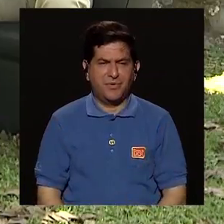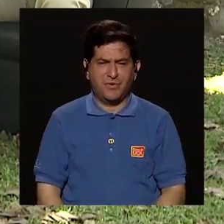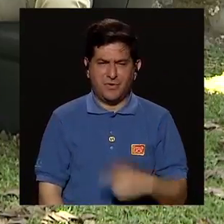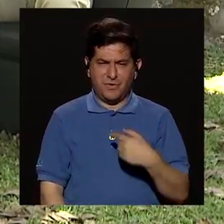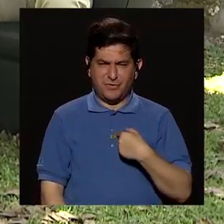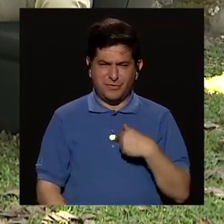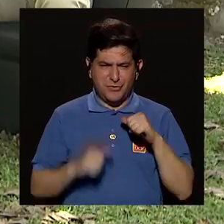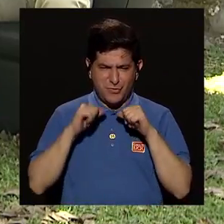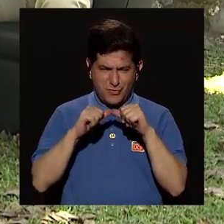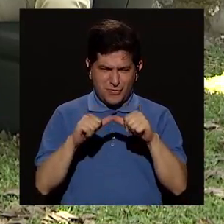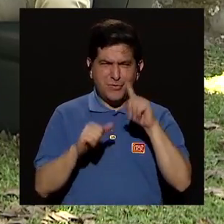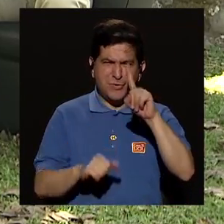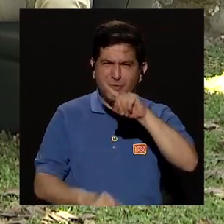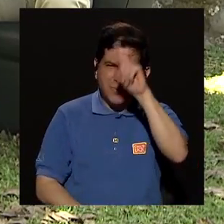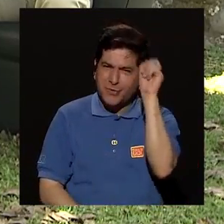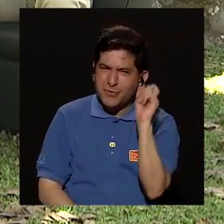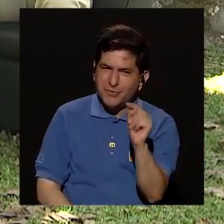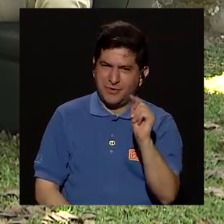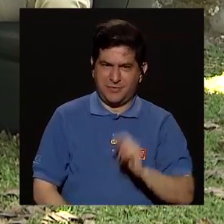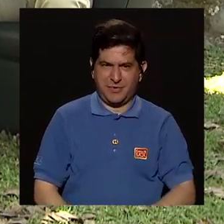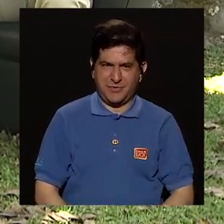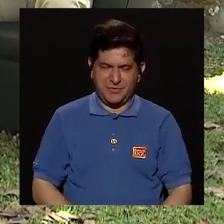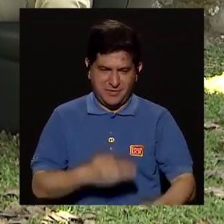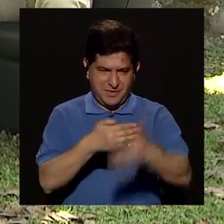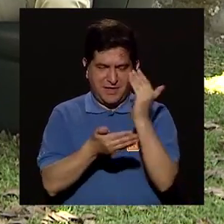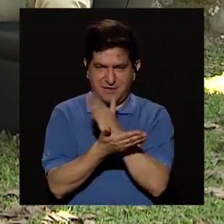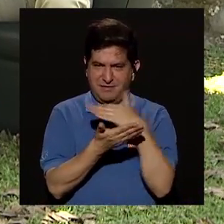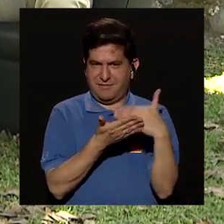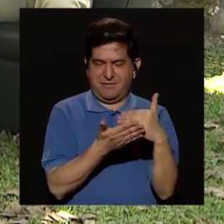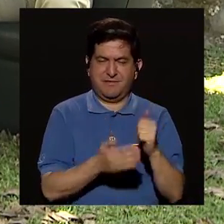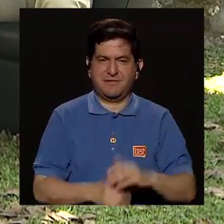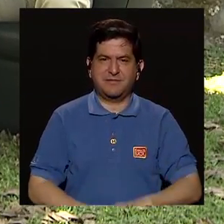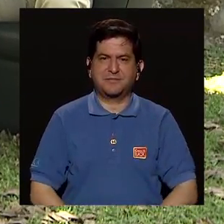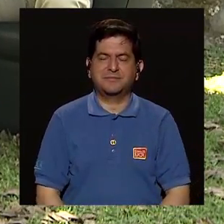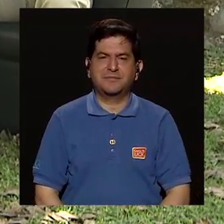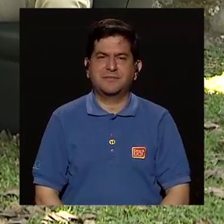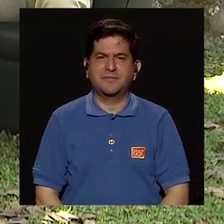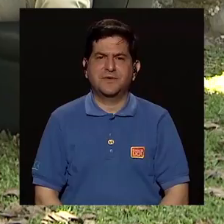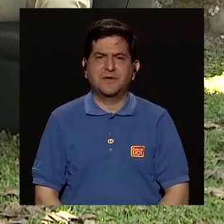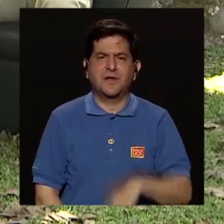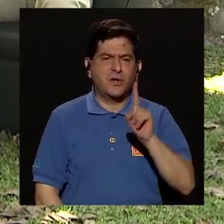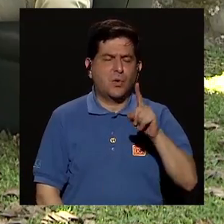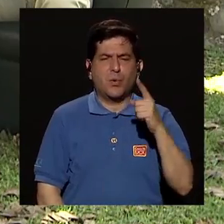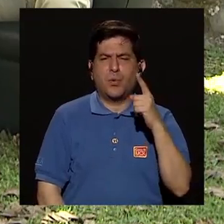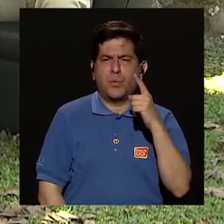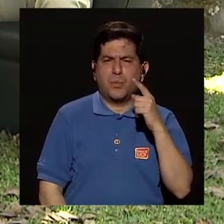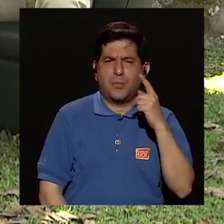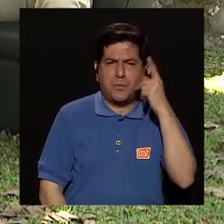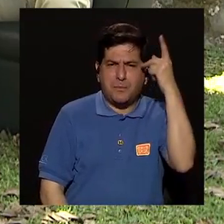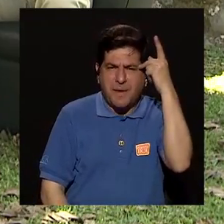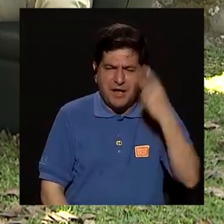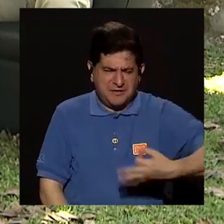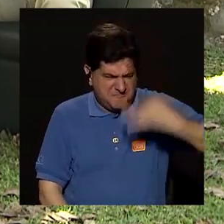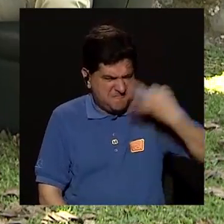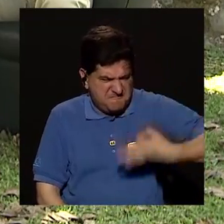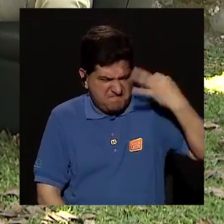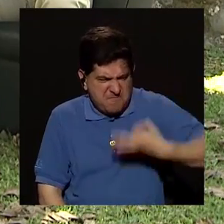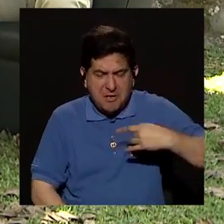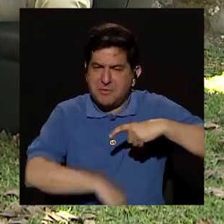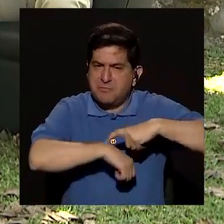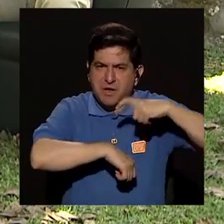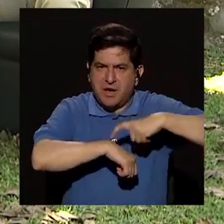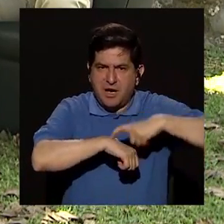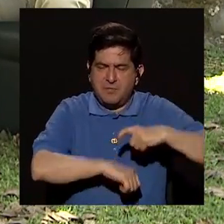a mí me quedó todavía una pregunta del bloque anterior y es ¿qué pasa cuando un padre es muy firme